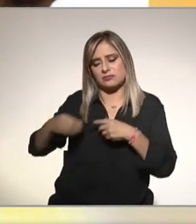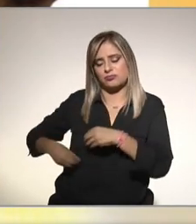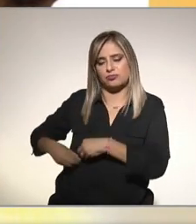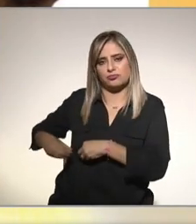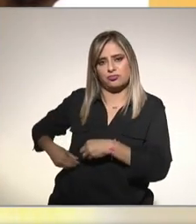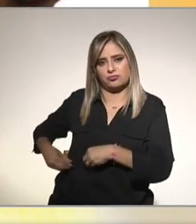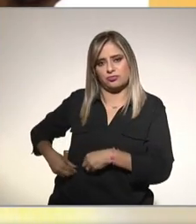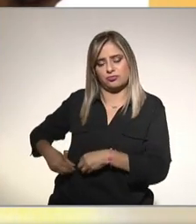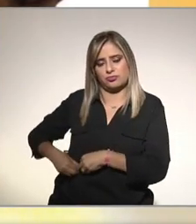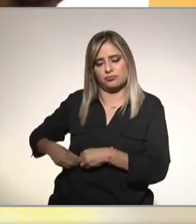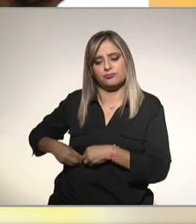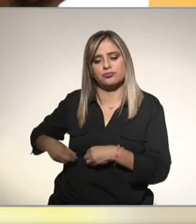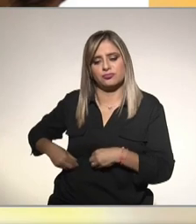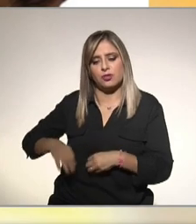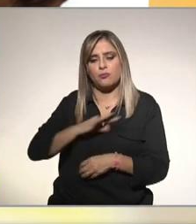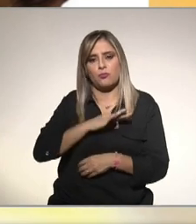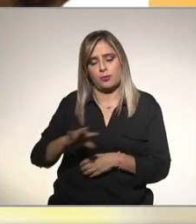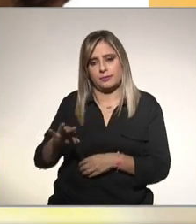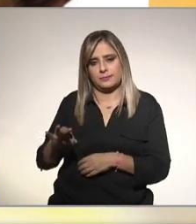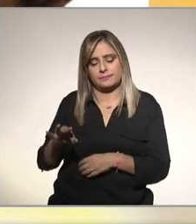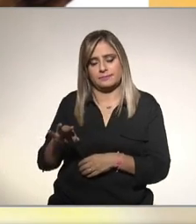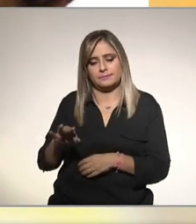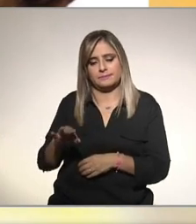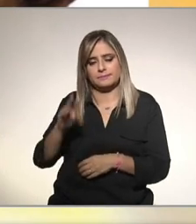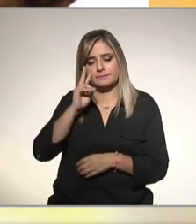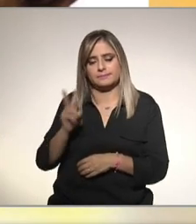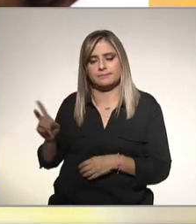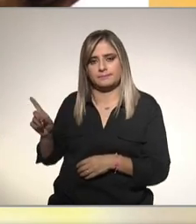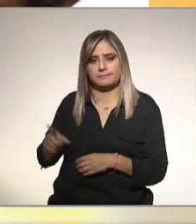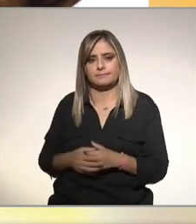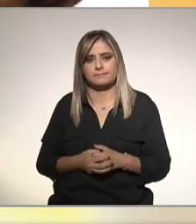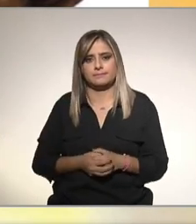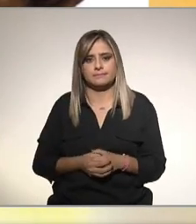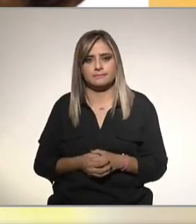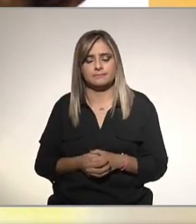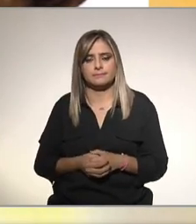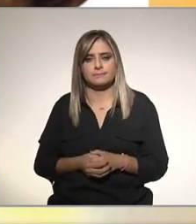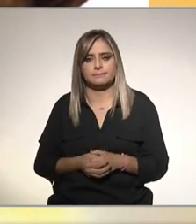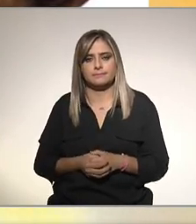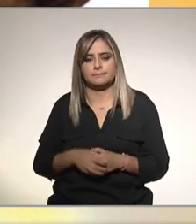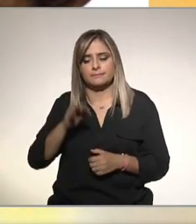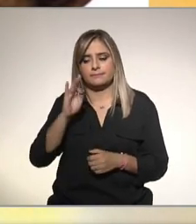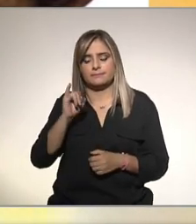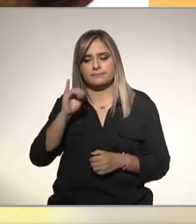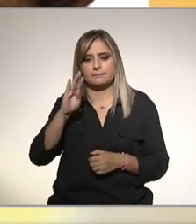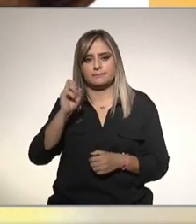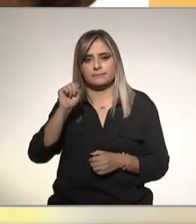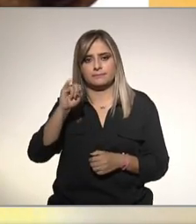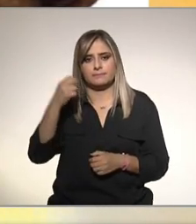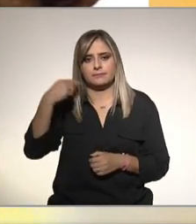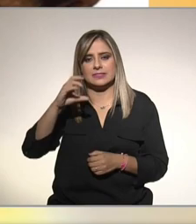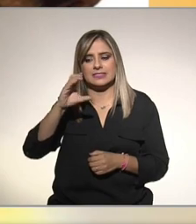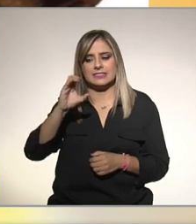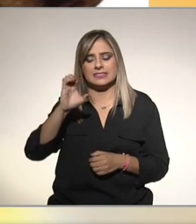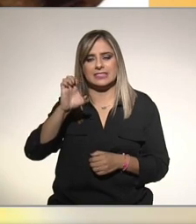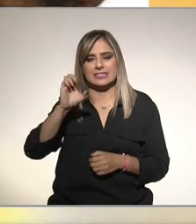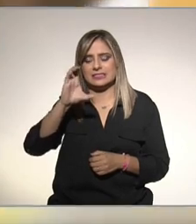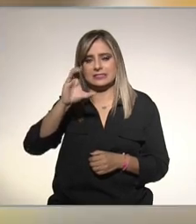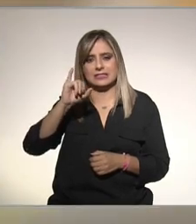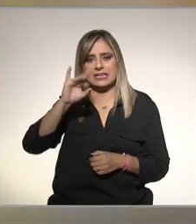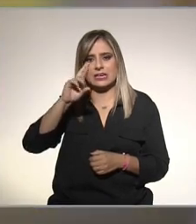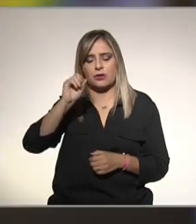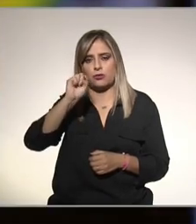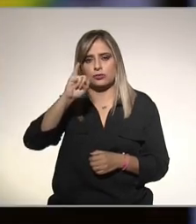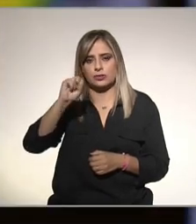puede mostrar incluso ya pues todo esto este conjunto de fibrosis y nódulos que se llama cirrosis hepática donde el